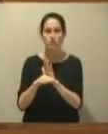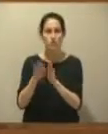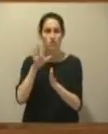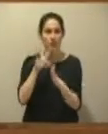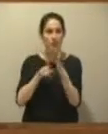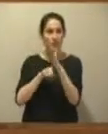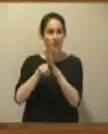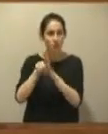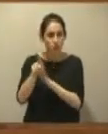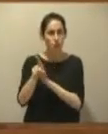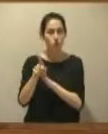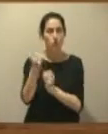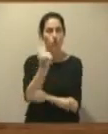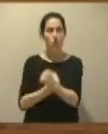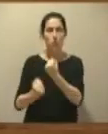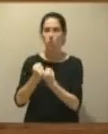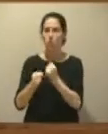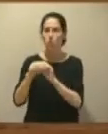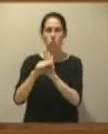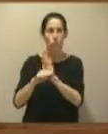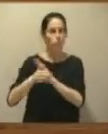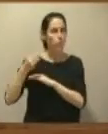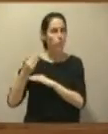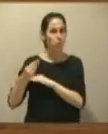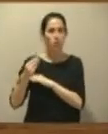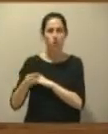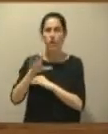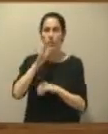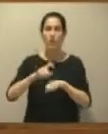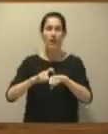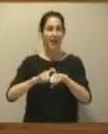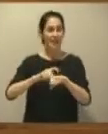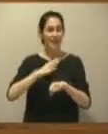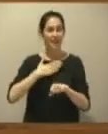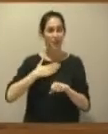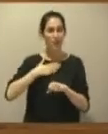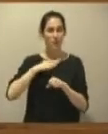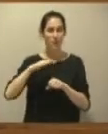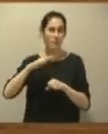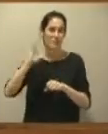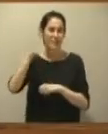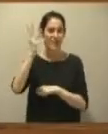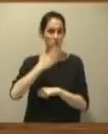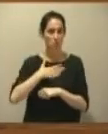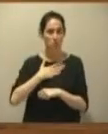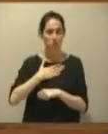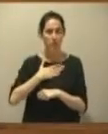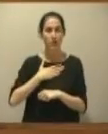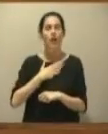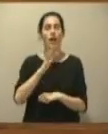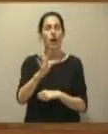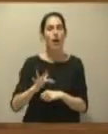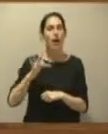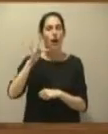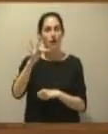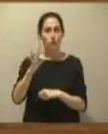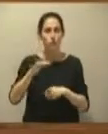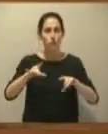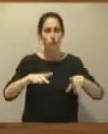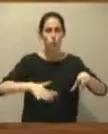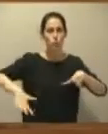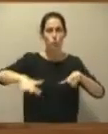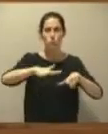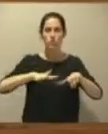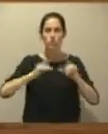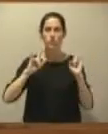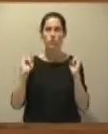el desarrollo económico debido a nuestras características climáticas y que, además, contamos con una superficie